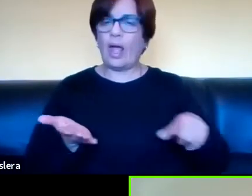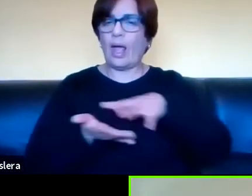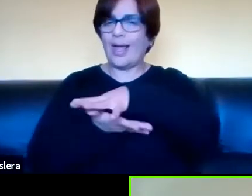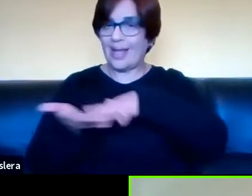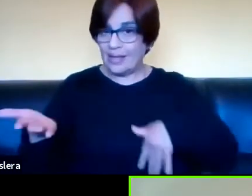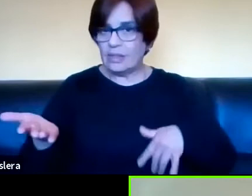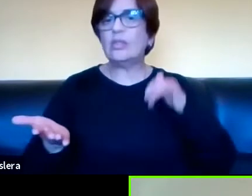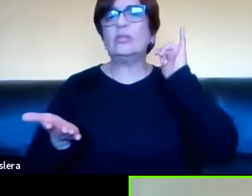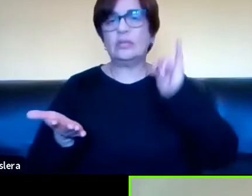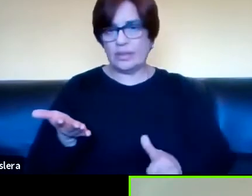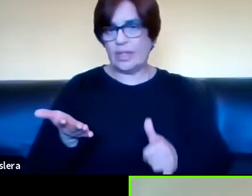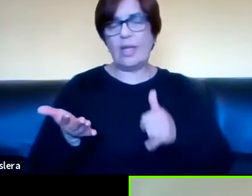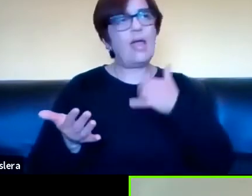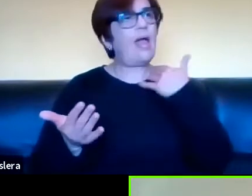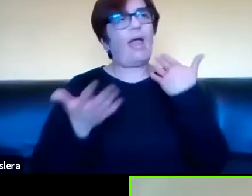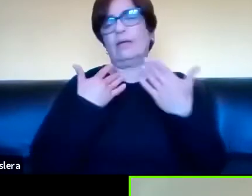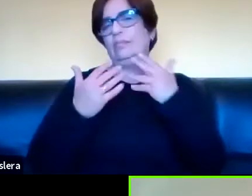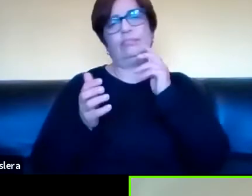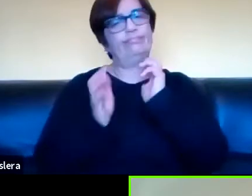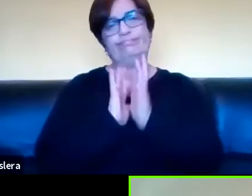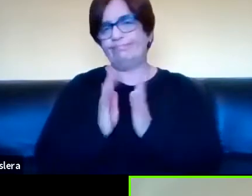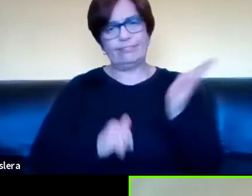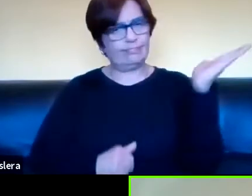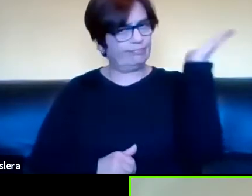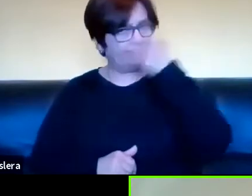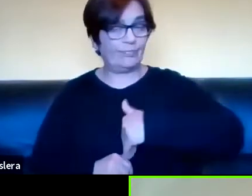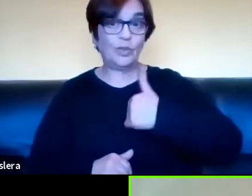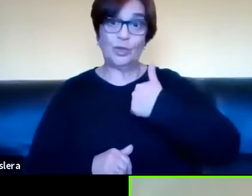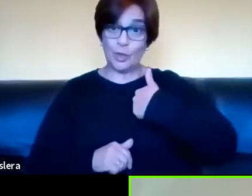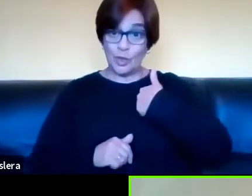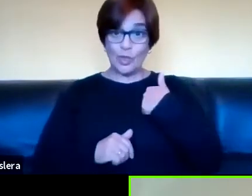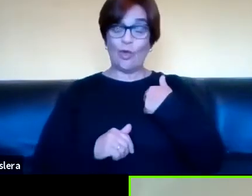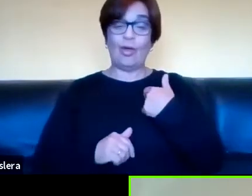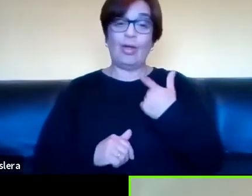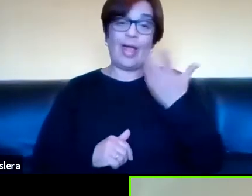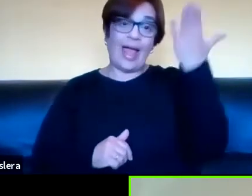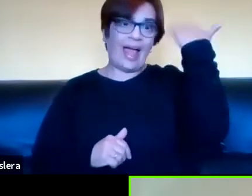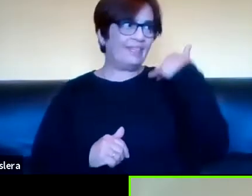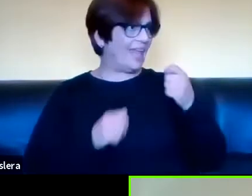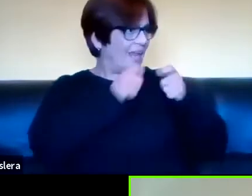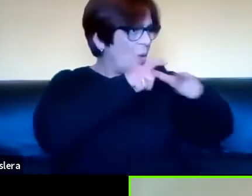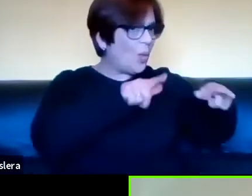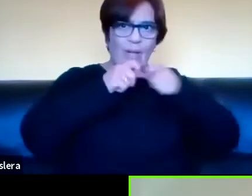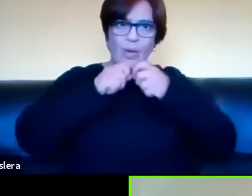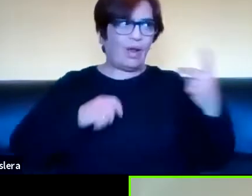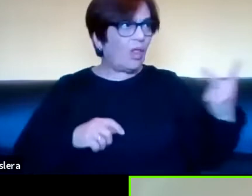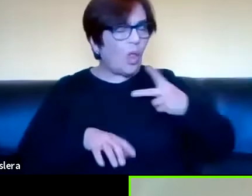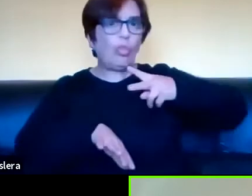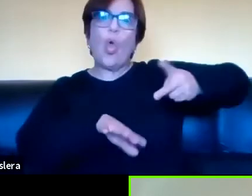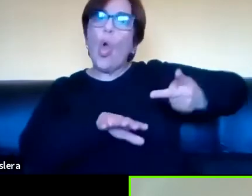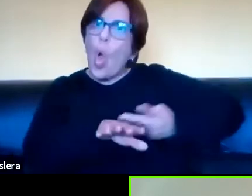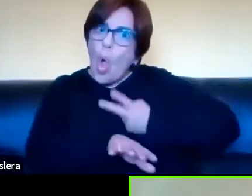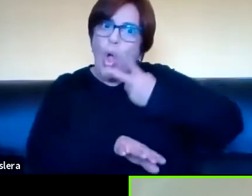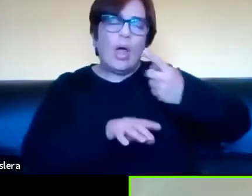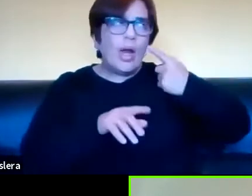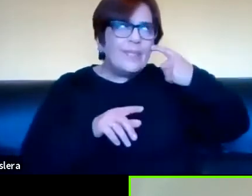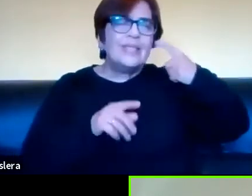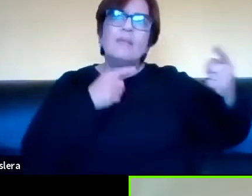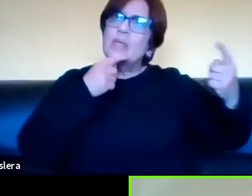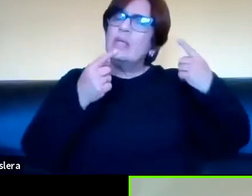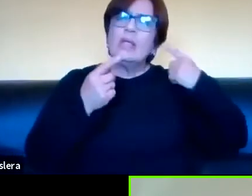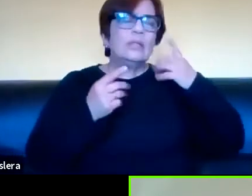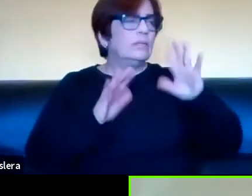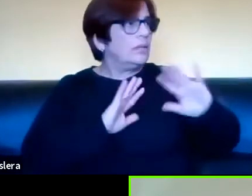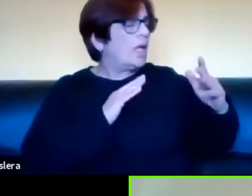las prácticas orales no puedo analizar el texto, como yo les conté, yo tenía la oración, éramos dos lingüistas, nos pasamos dos horas tratando de analizar una oración hasta que no la